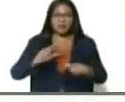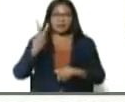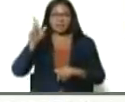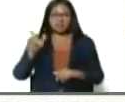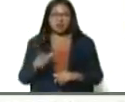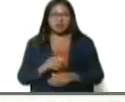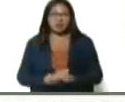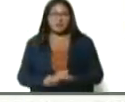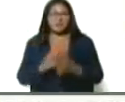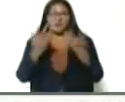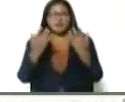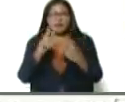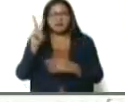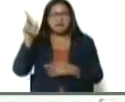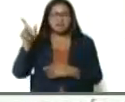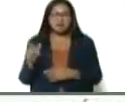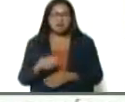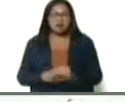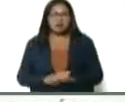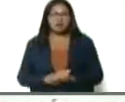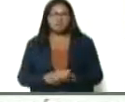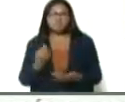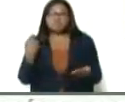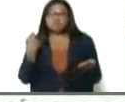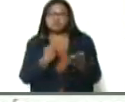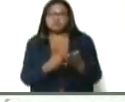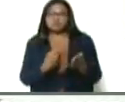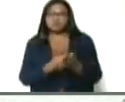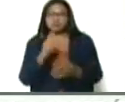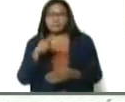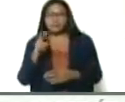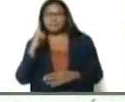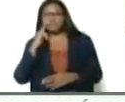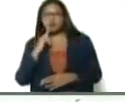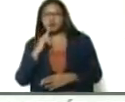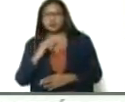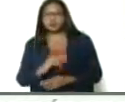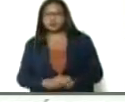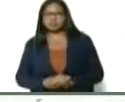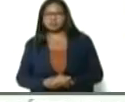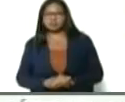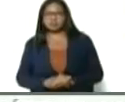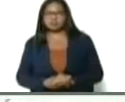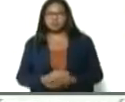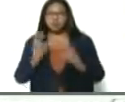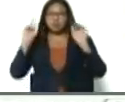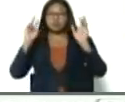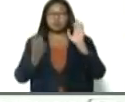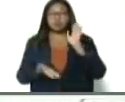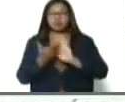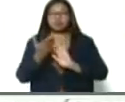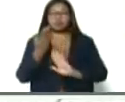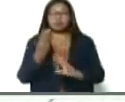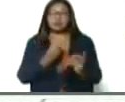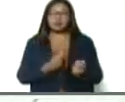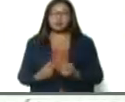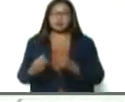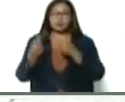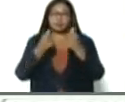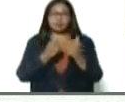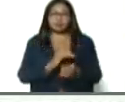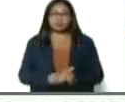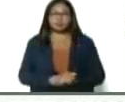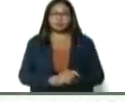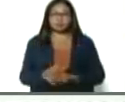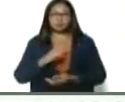por mano venezolana, con financiamiento en Bolívar. Es un tema vital de la economía, de este